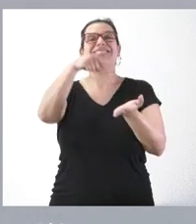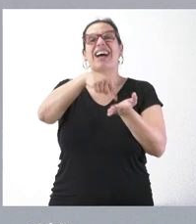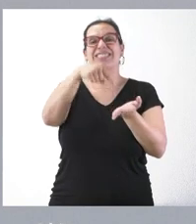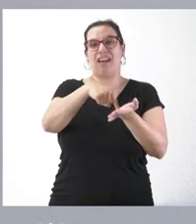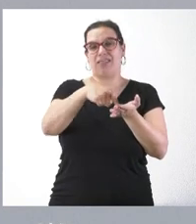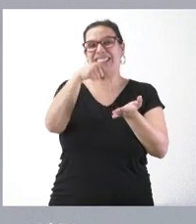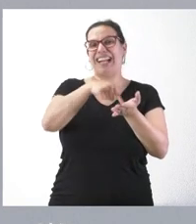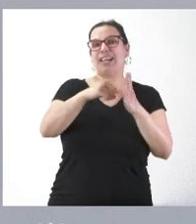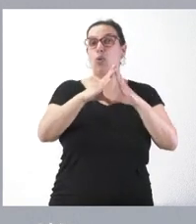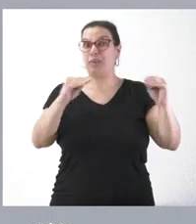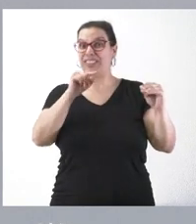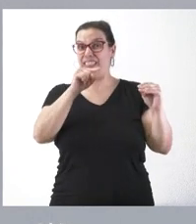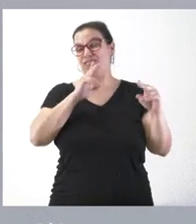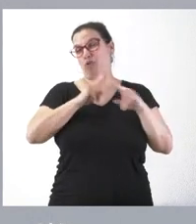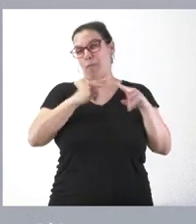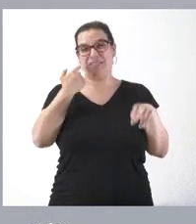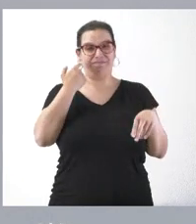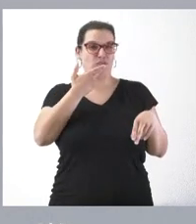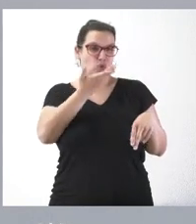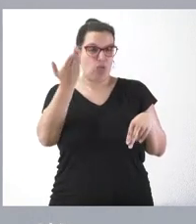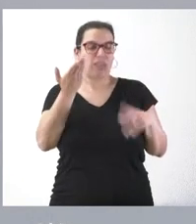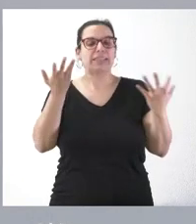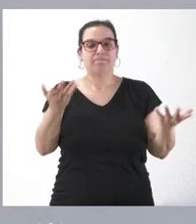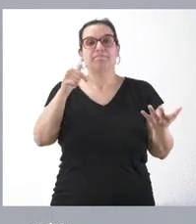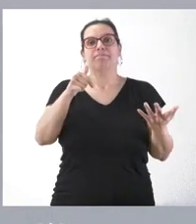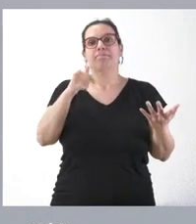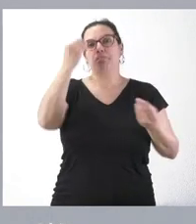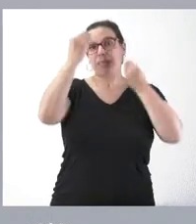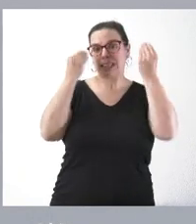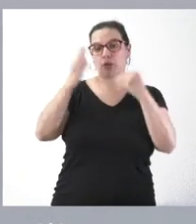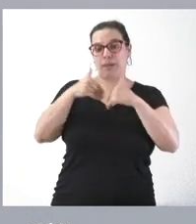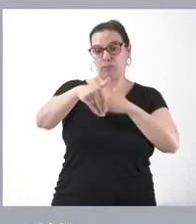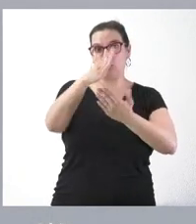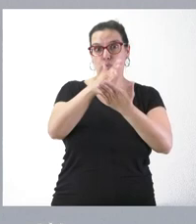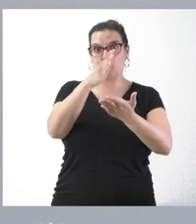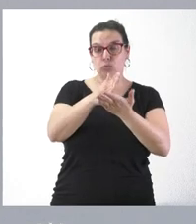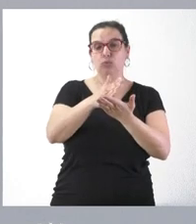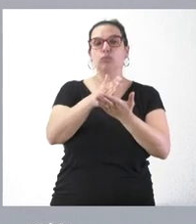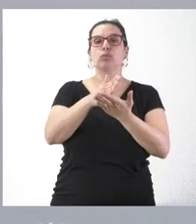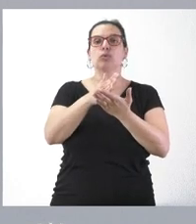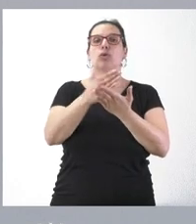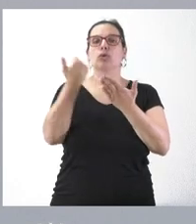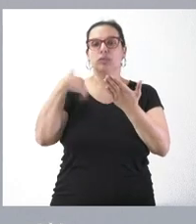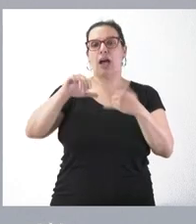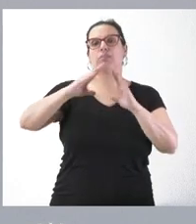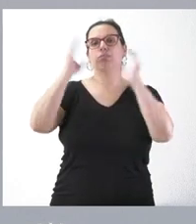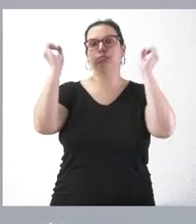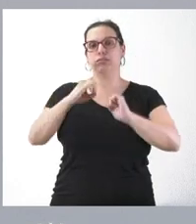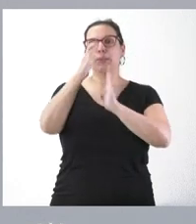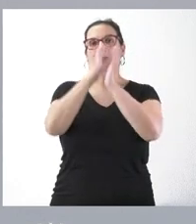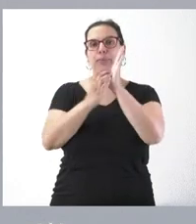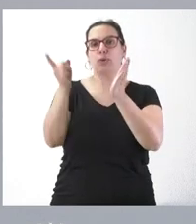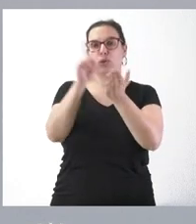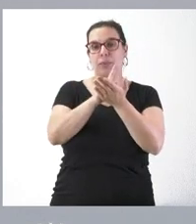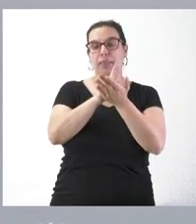universitarias y donde, en esta ocasión, y pensando ya en el próximo curso académico, se produce una nueva reducción, en